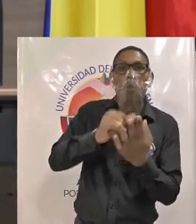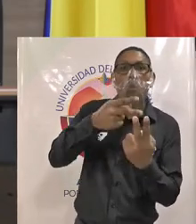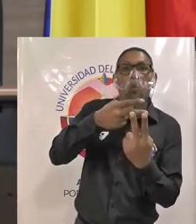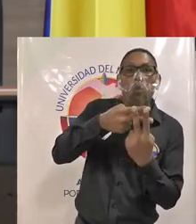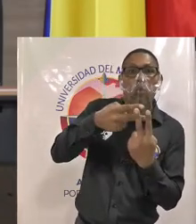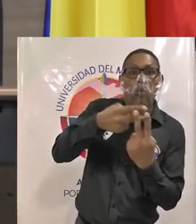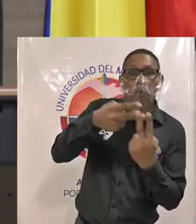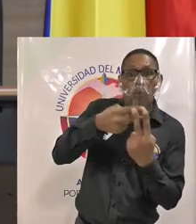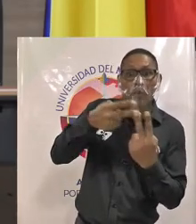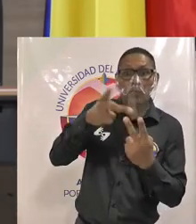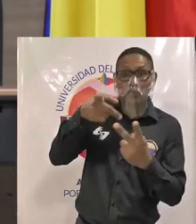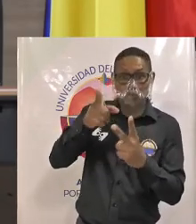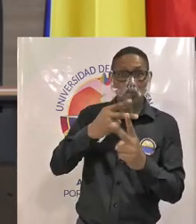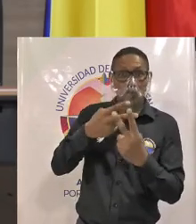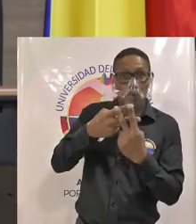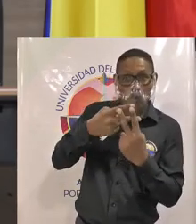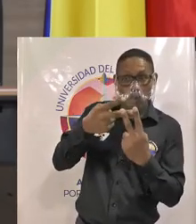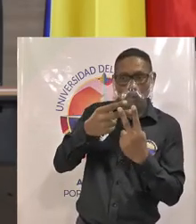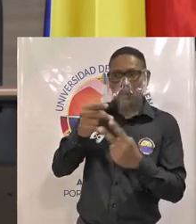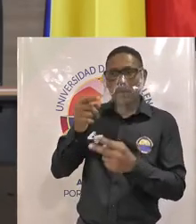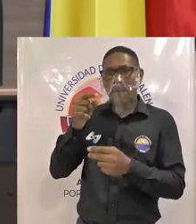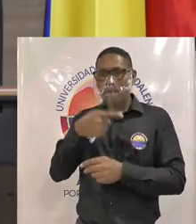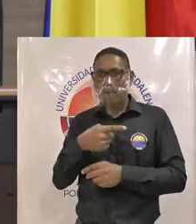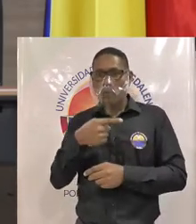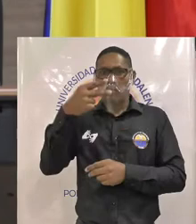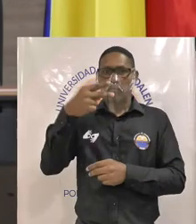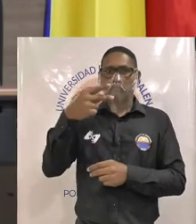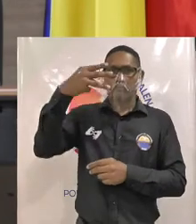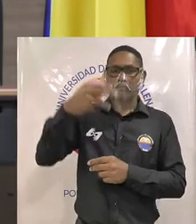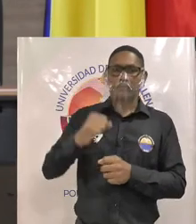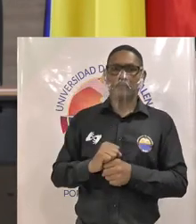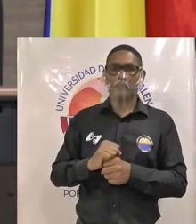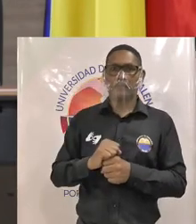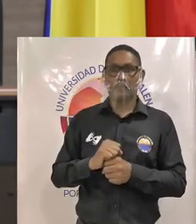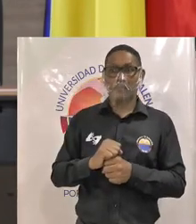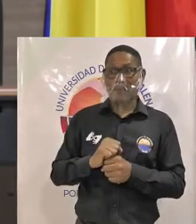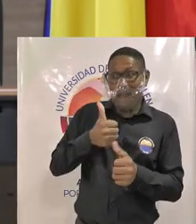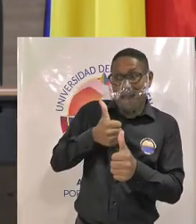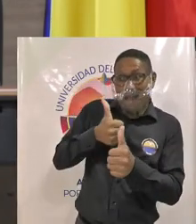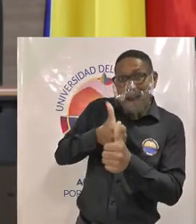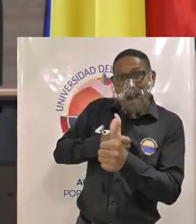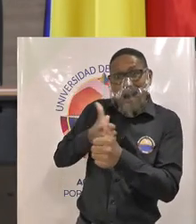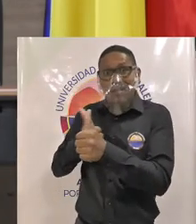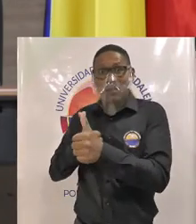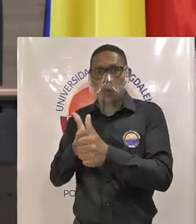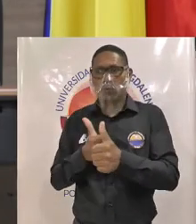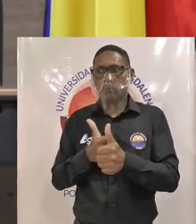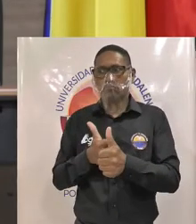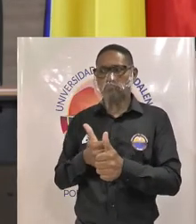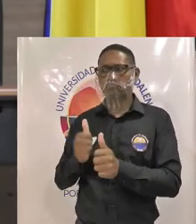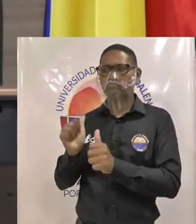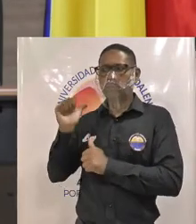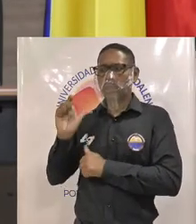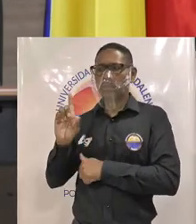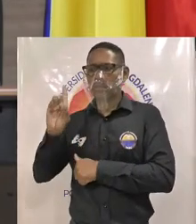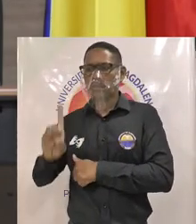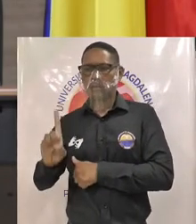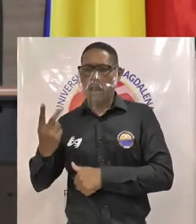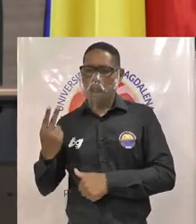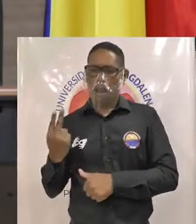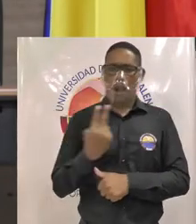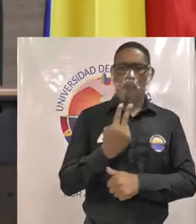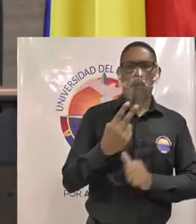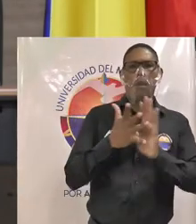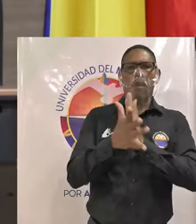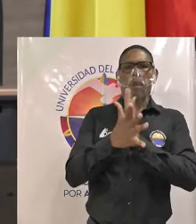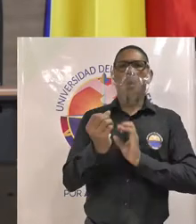identificación electoral de forma ascendente cada fórmula de candidatos decidirá si participan ambos candidatos o